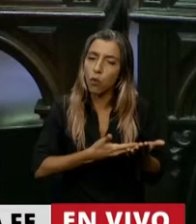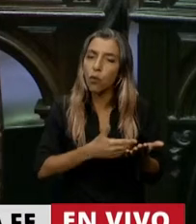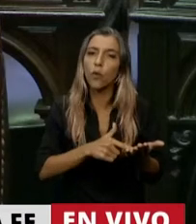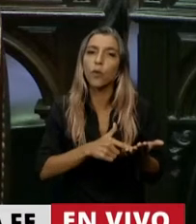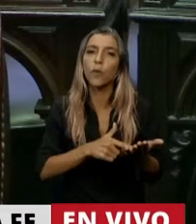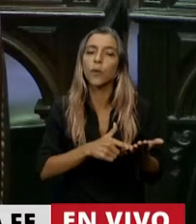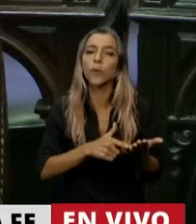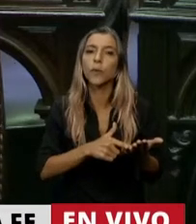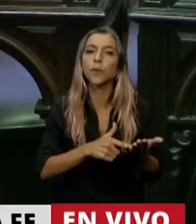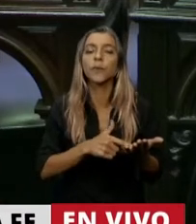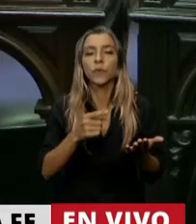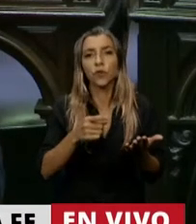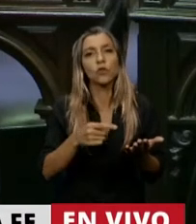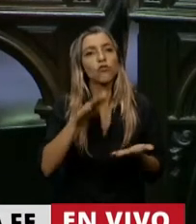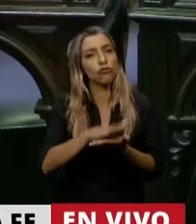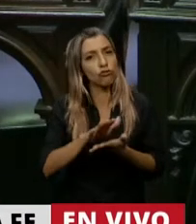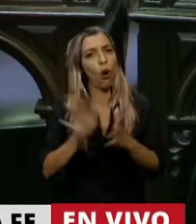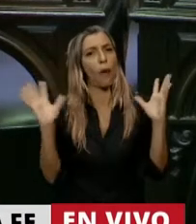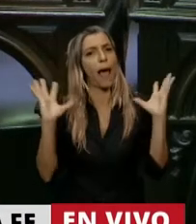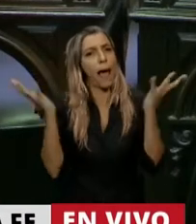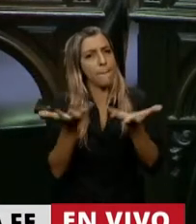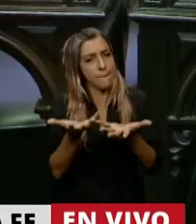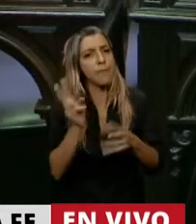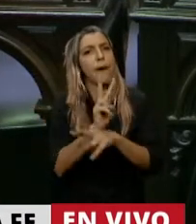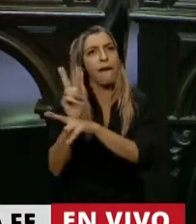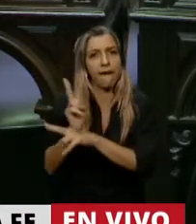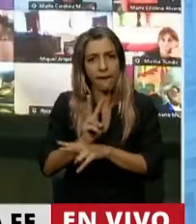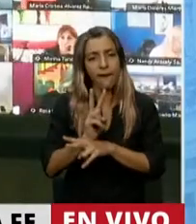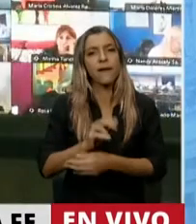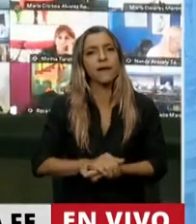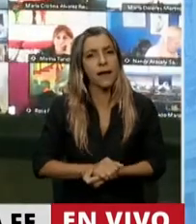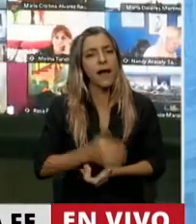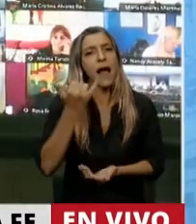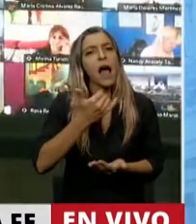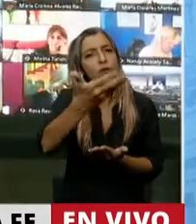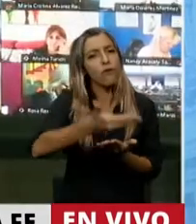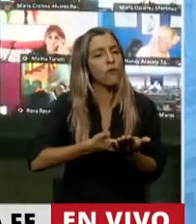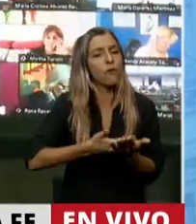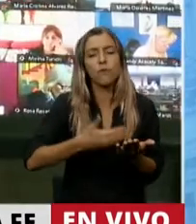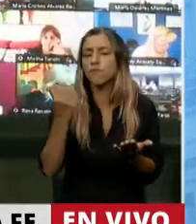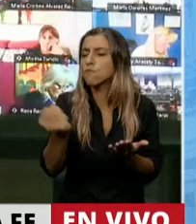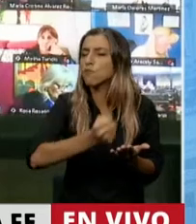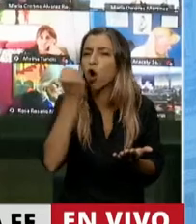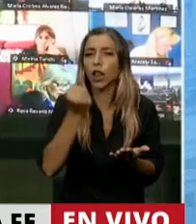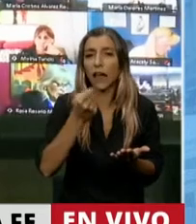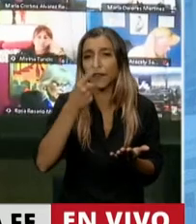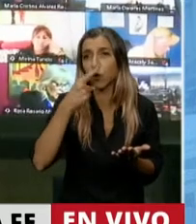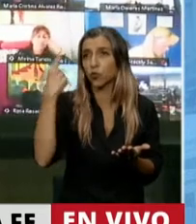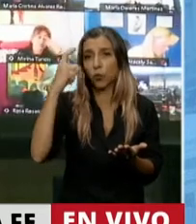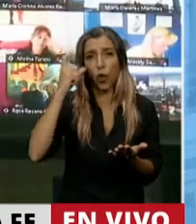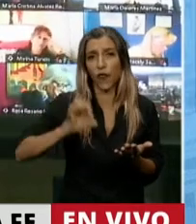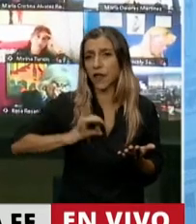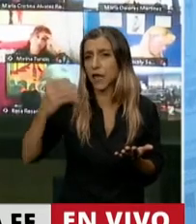en términos medioambientales o ecológicos, más importante que se haya escrito en la última década,